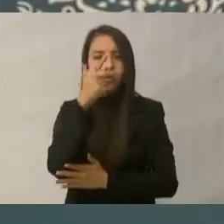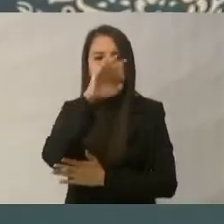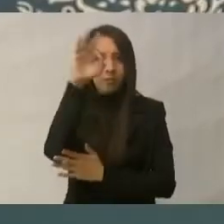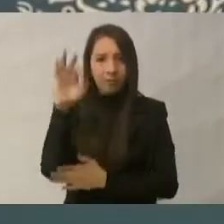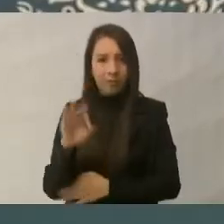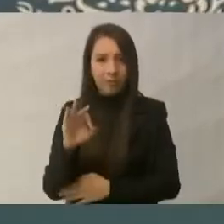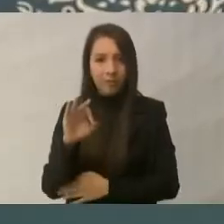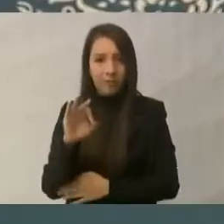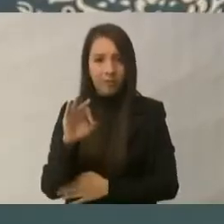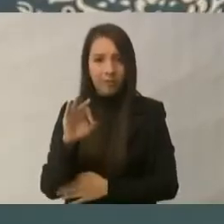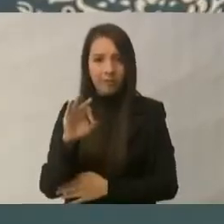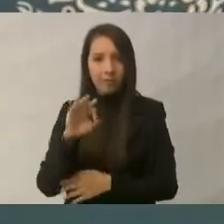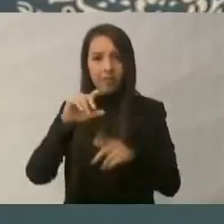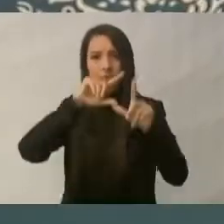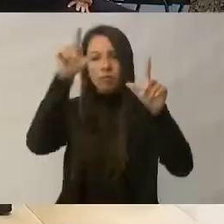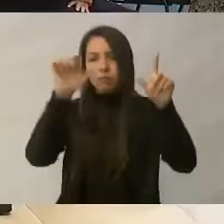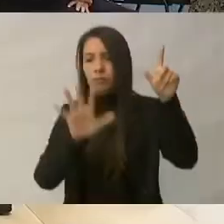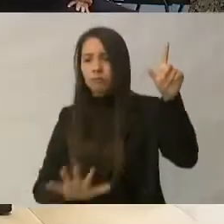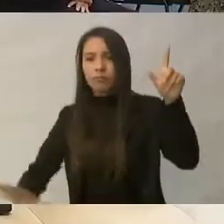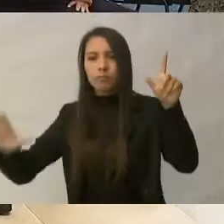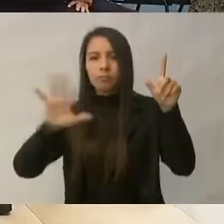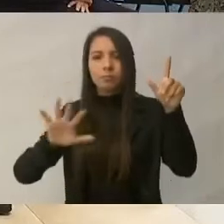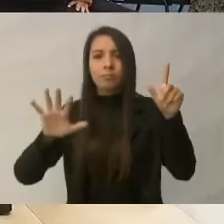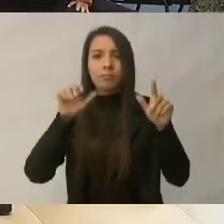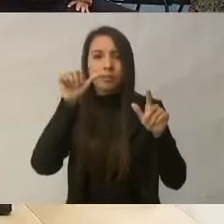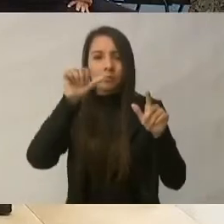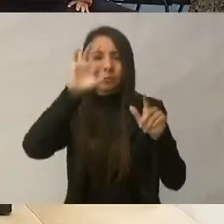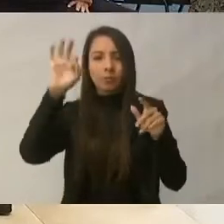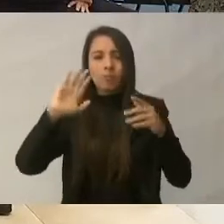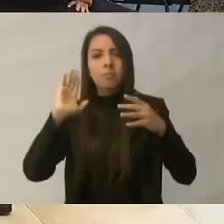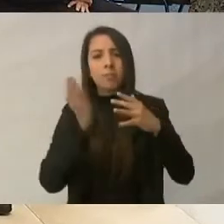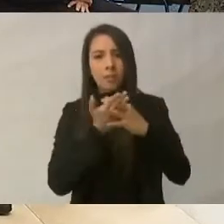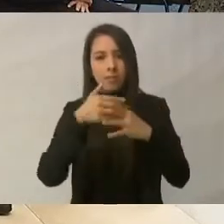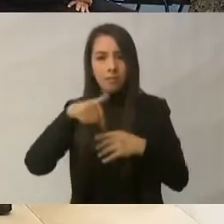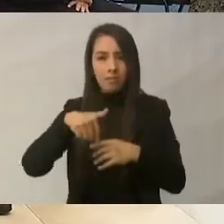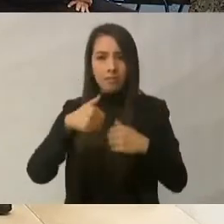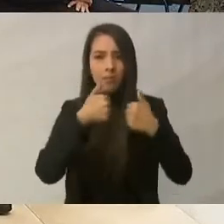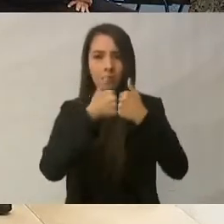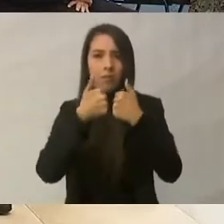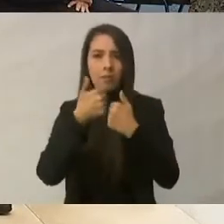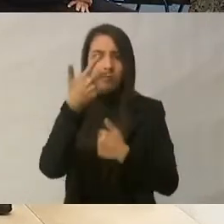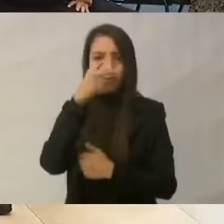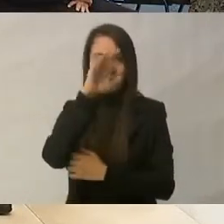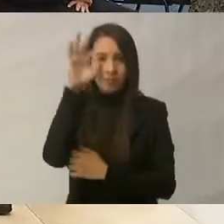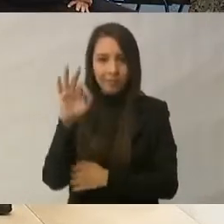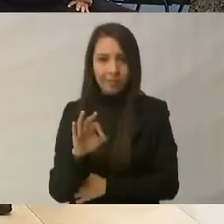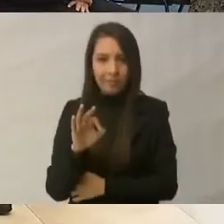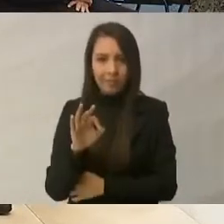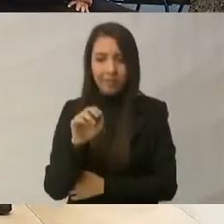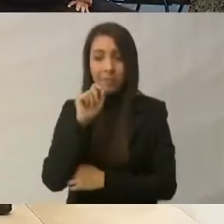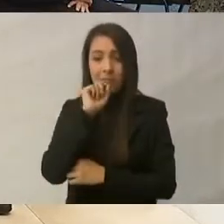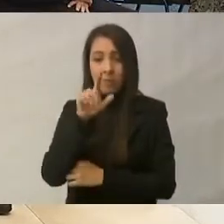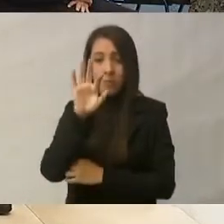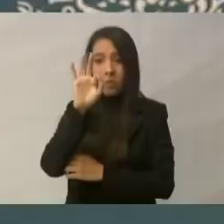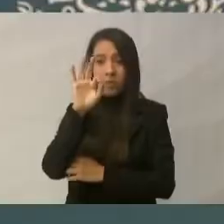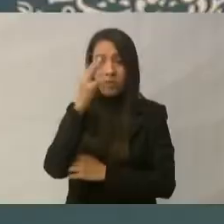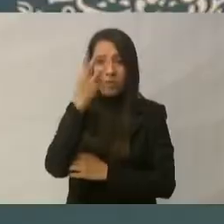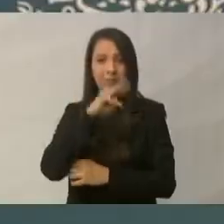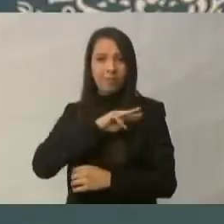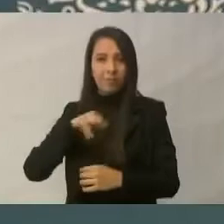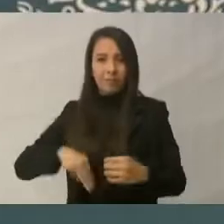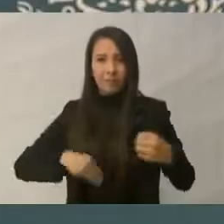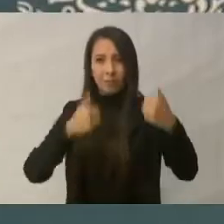de lo que se cobra en el resto del país. Asimismo, en los 43 municipios de la Zona Libre de la Frontera Norte,